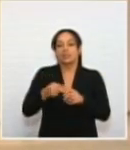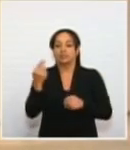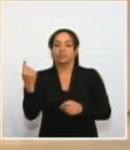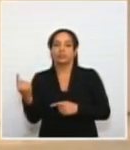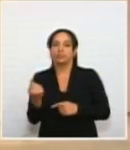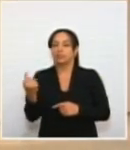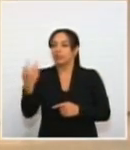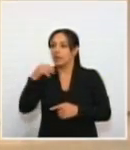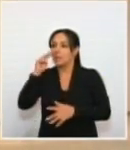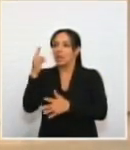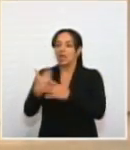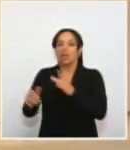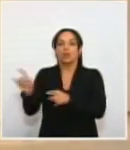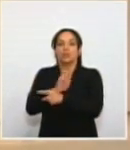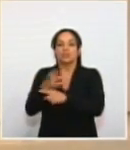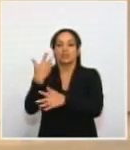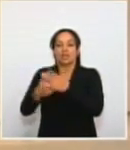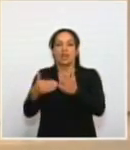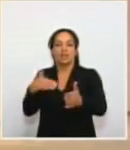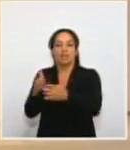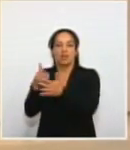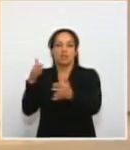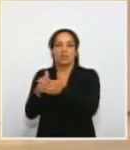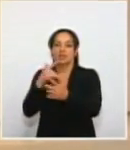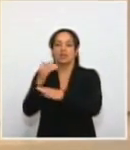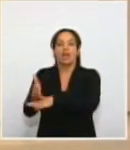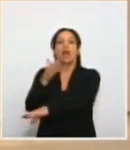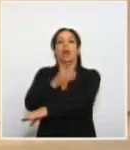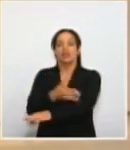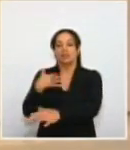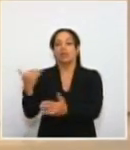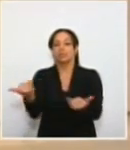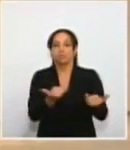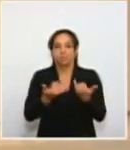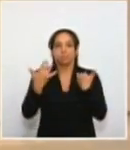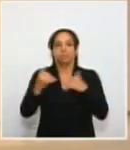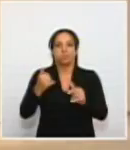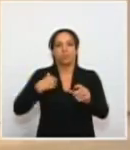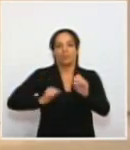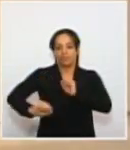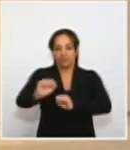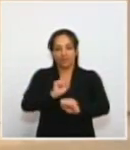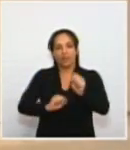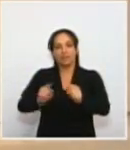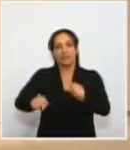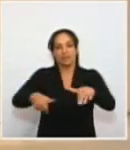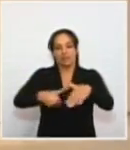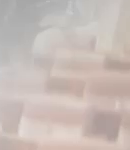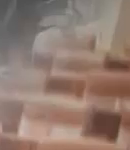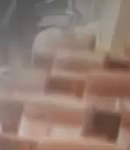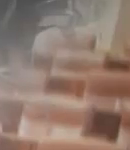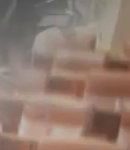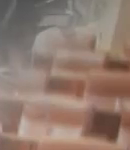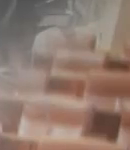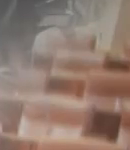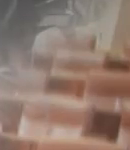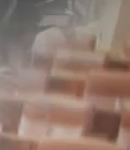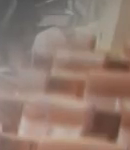peleando a través de demandas lo que antes habían apostado en la defensa del Estado y de la democracia.